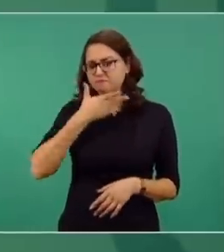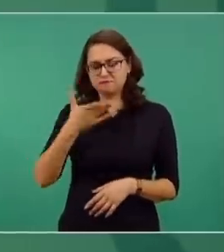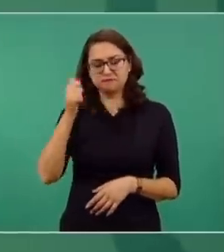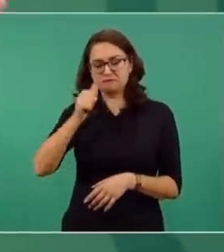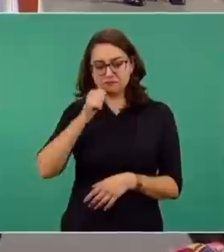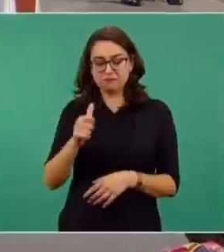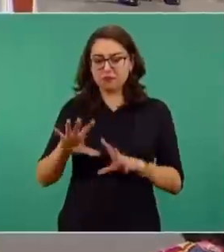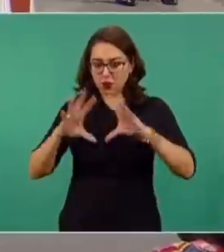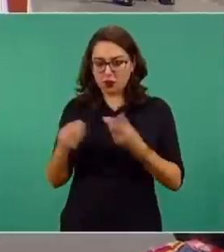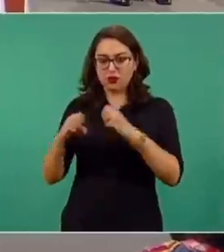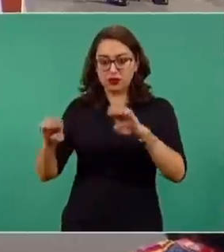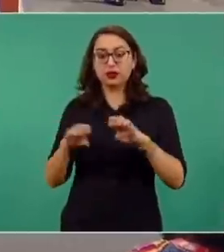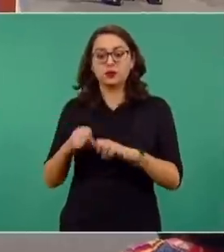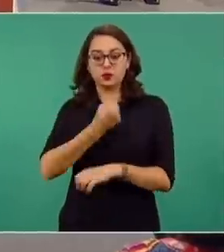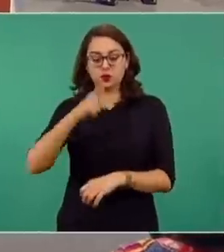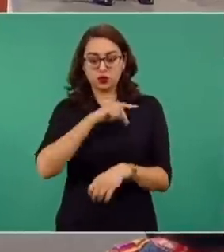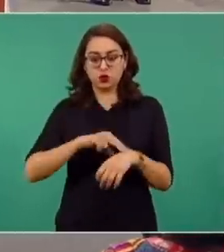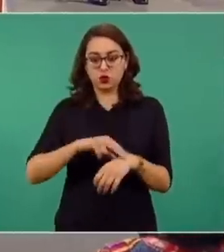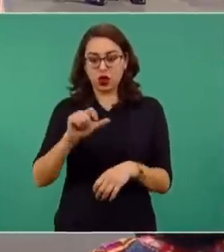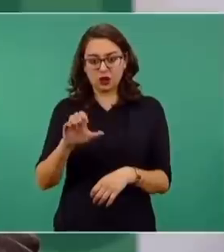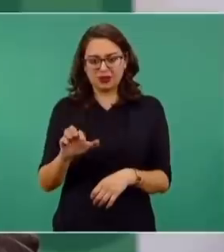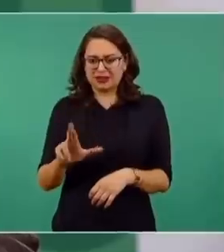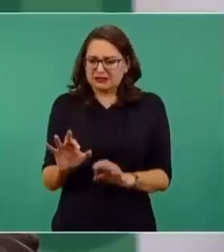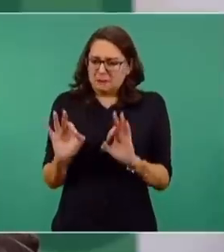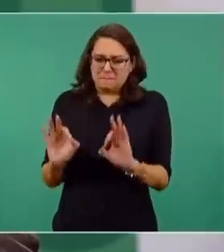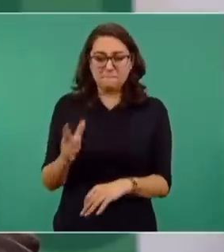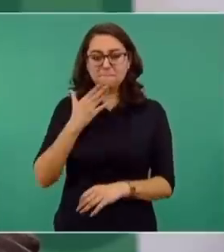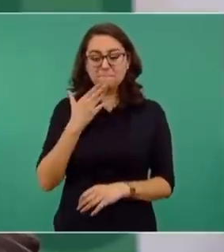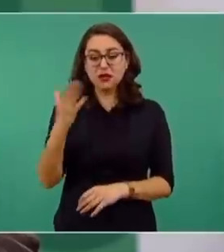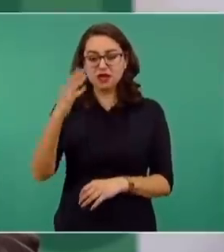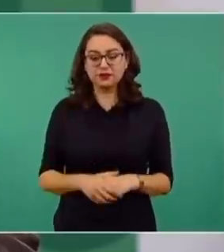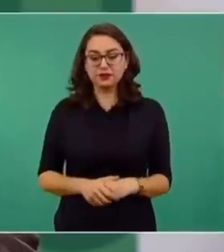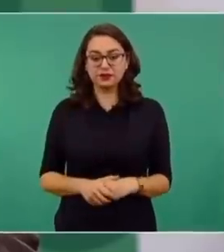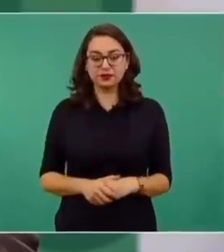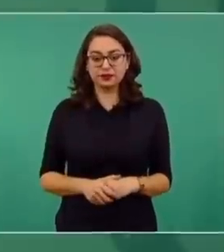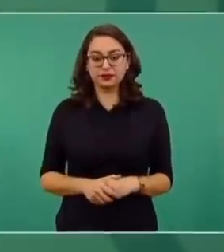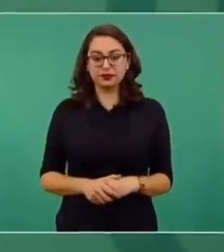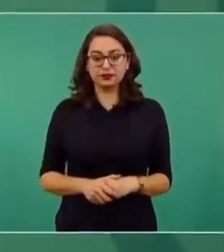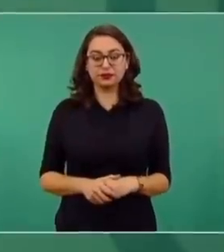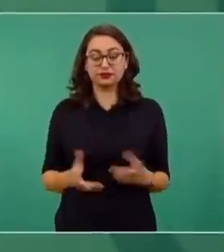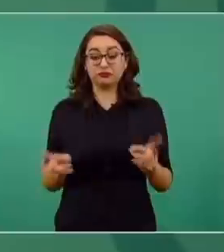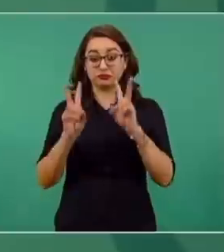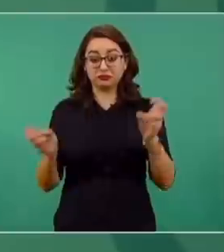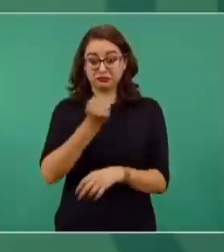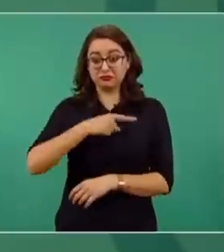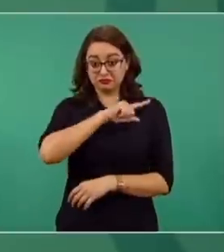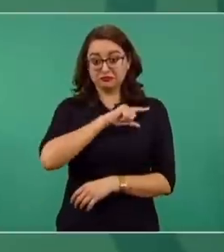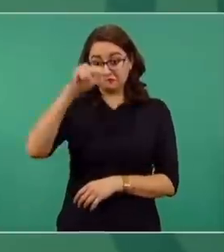salud. El doctor Alcocer, de primera, en conocimiento sobre la salud,